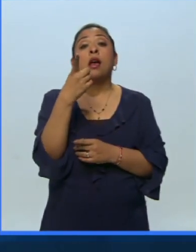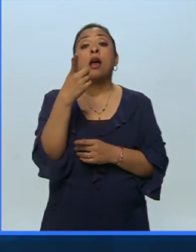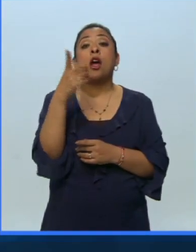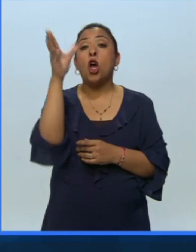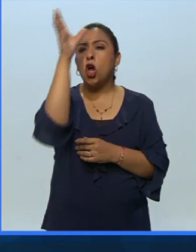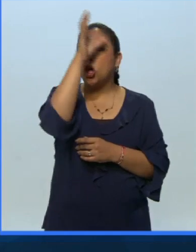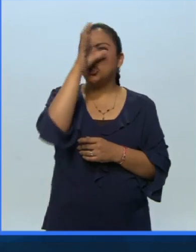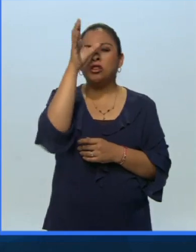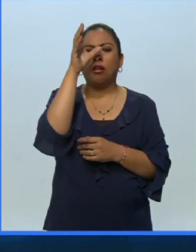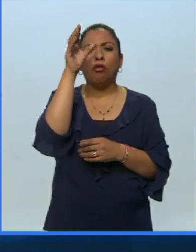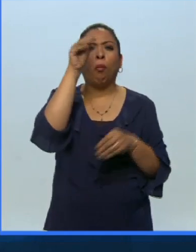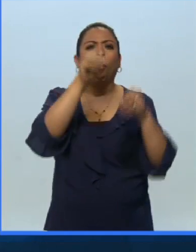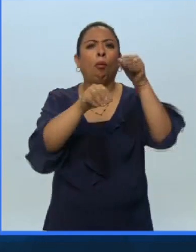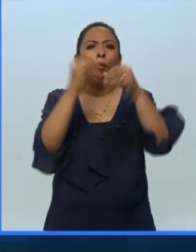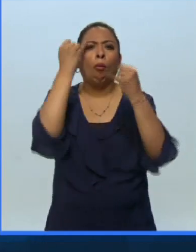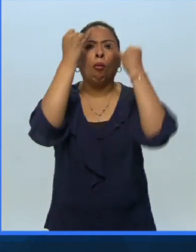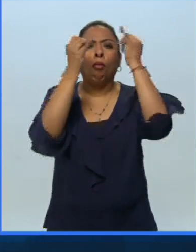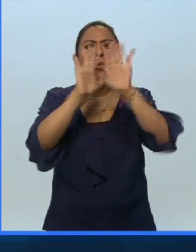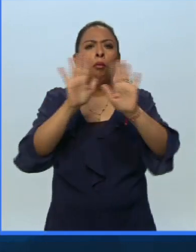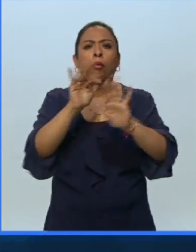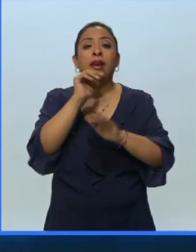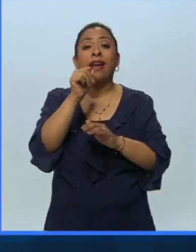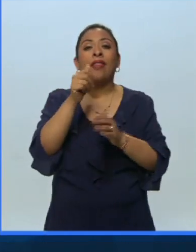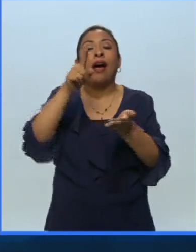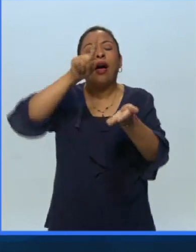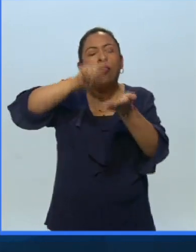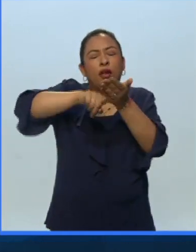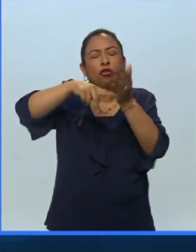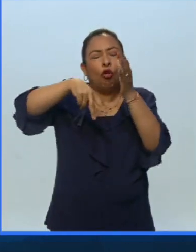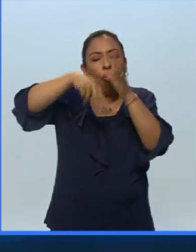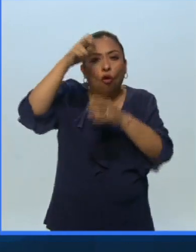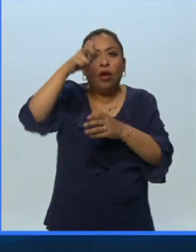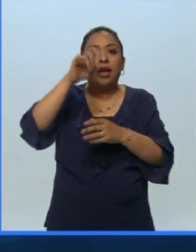consciente no crea nada, el que crea es el inconsciente.